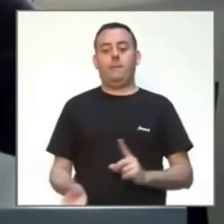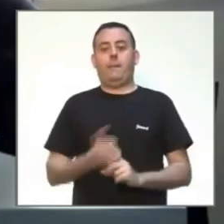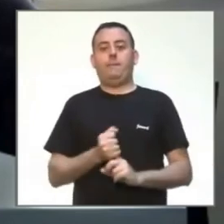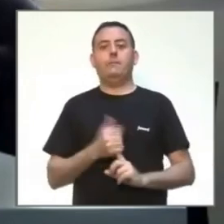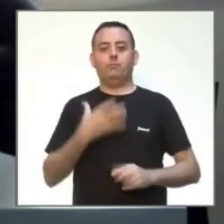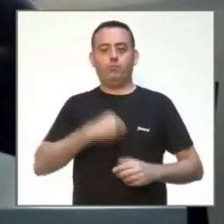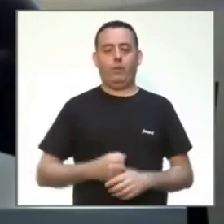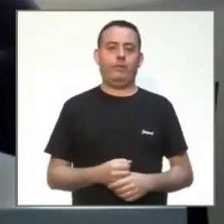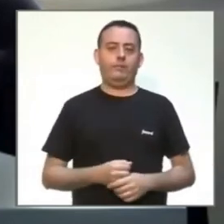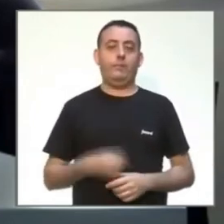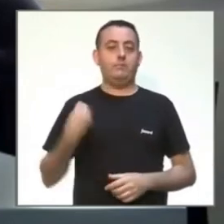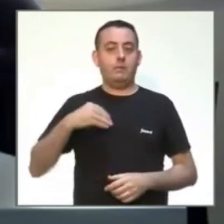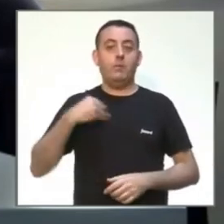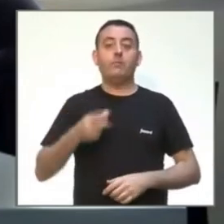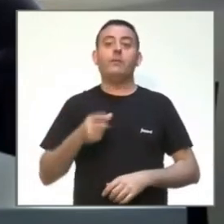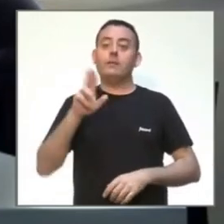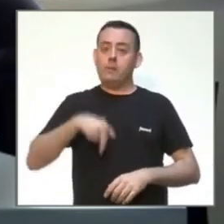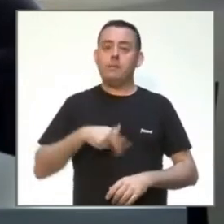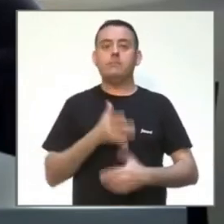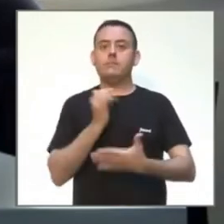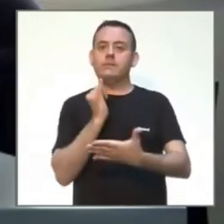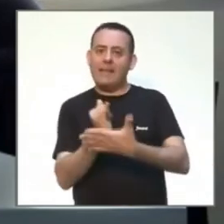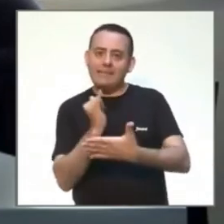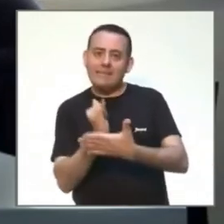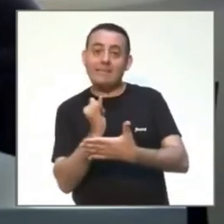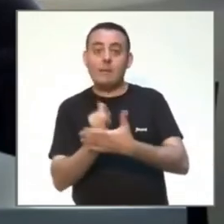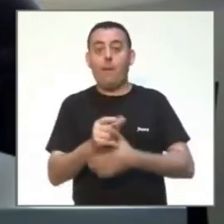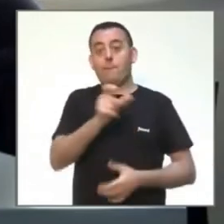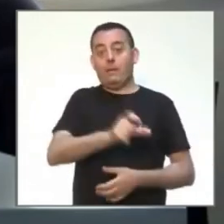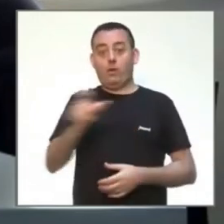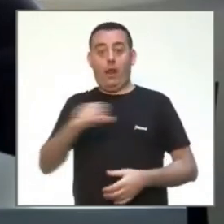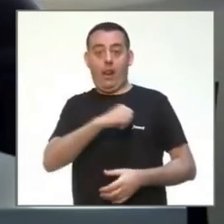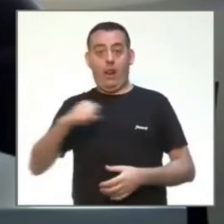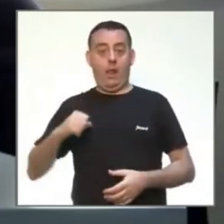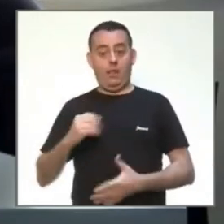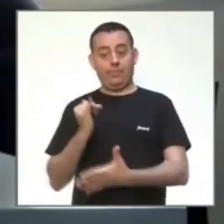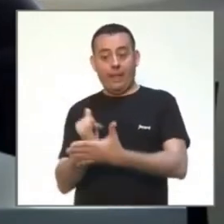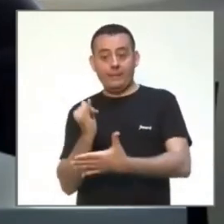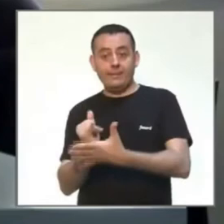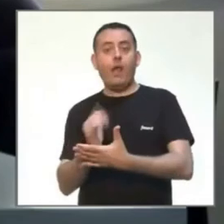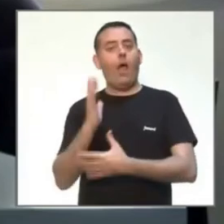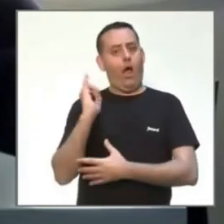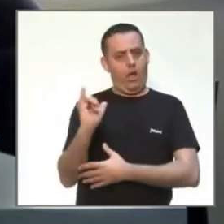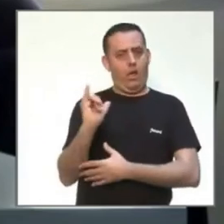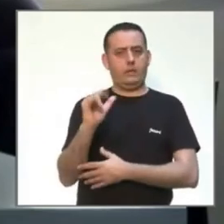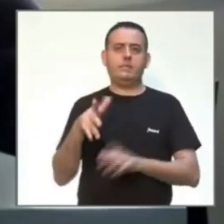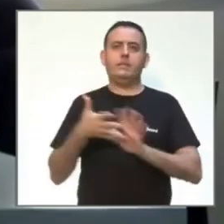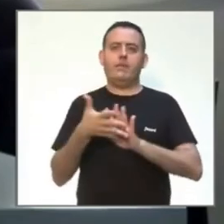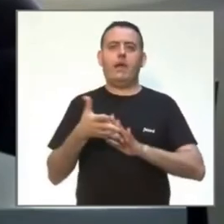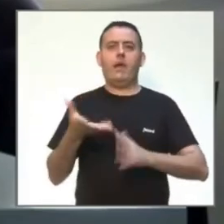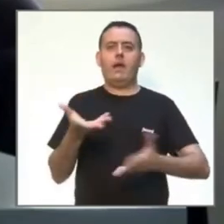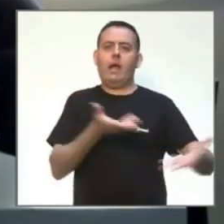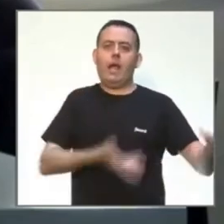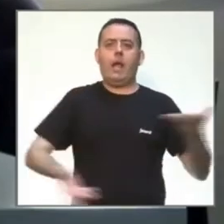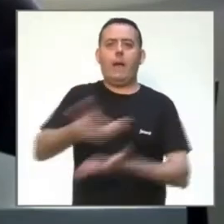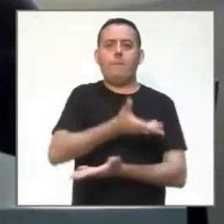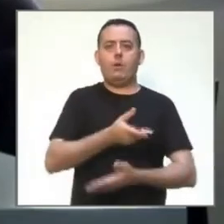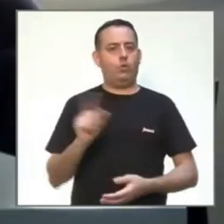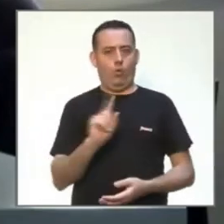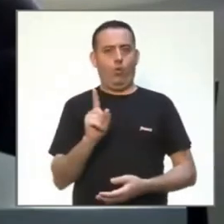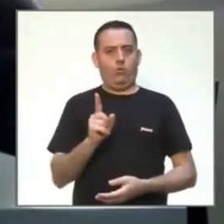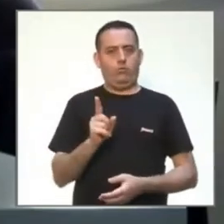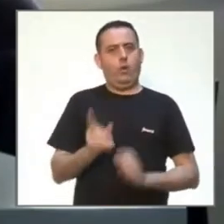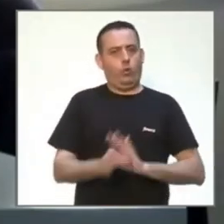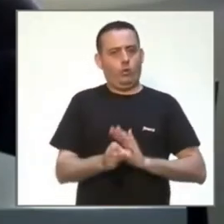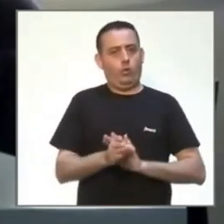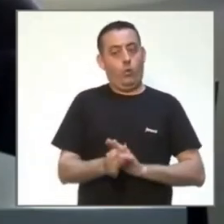individual. Esto no viene a sustituir los test de las personas, sino que nos aporta una nueva herramienta para poder controlar